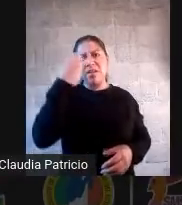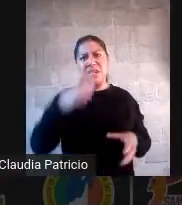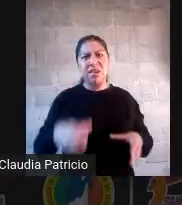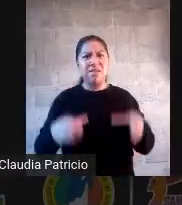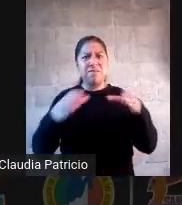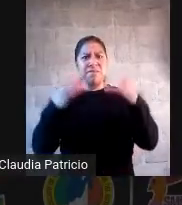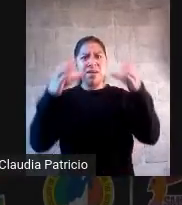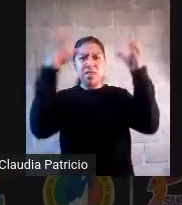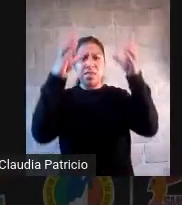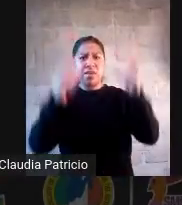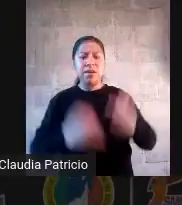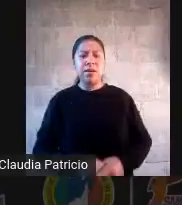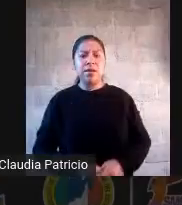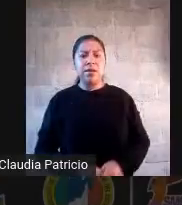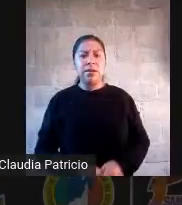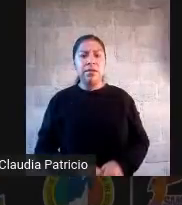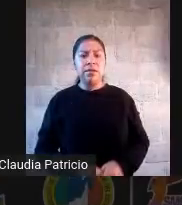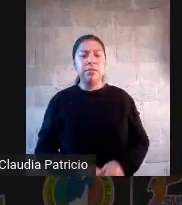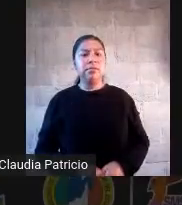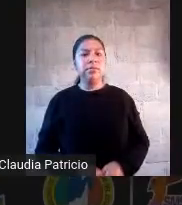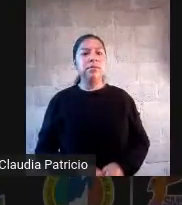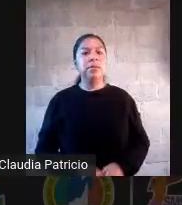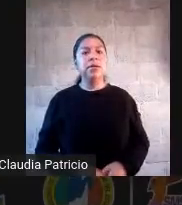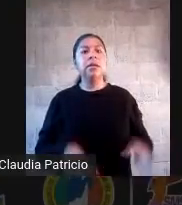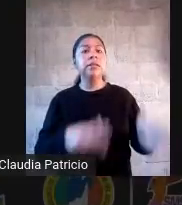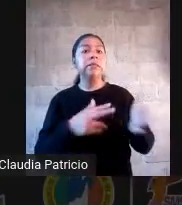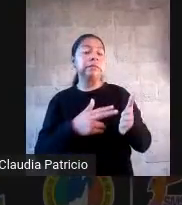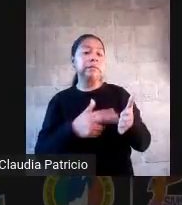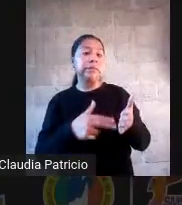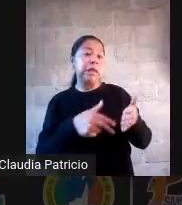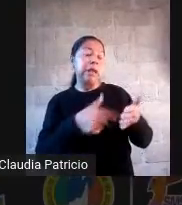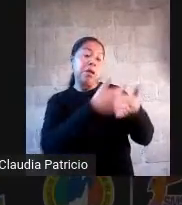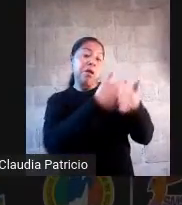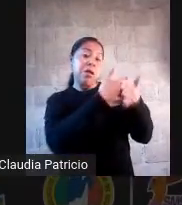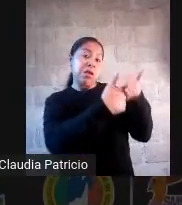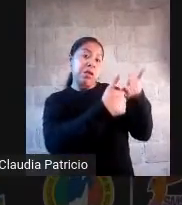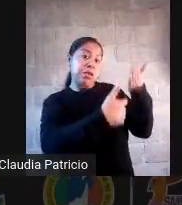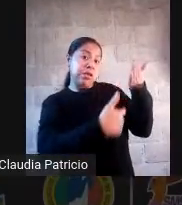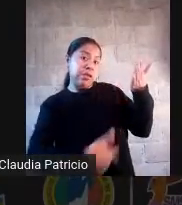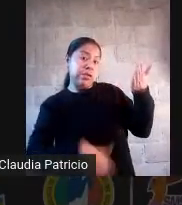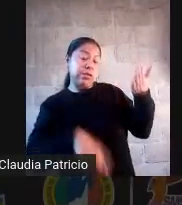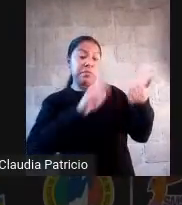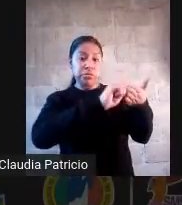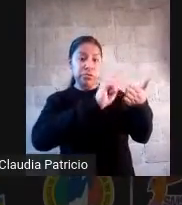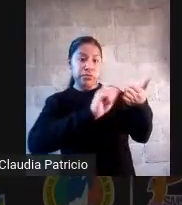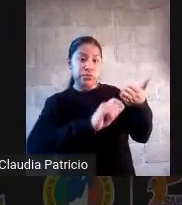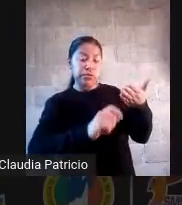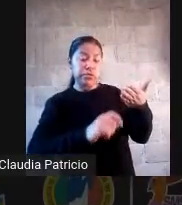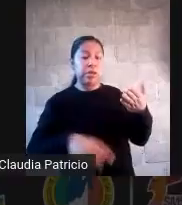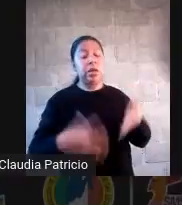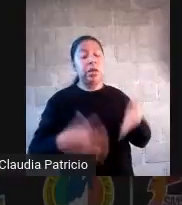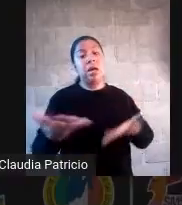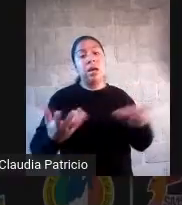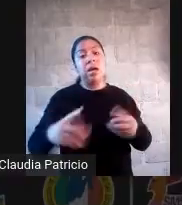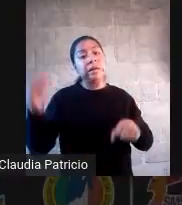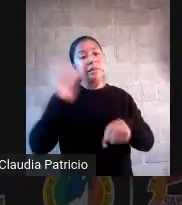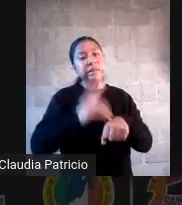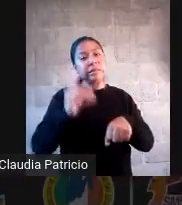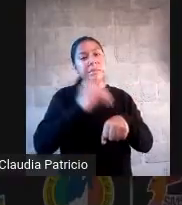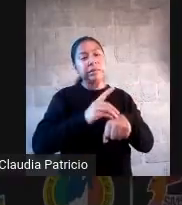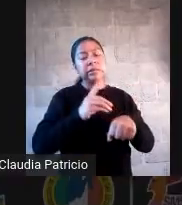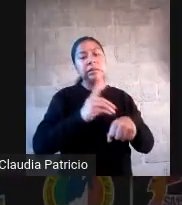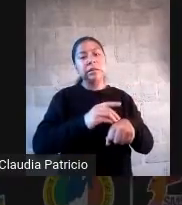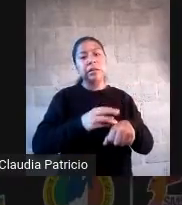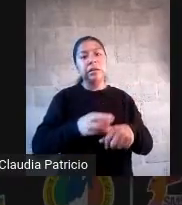instrumentos que se hacen cotidianamente, nada más vigila que sí los hagas, es los resultados que arrojan, la